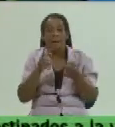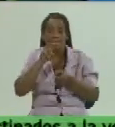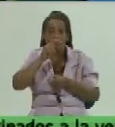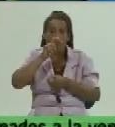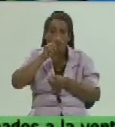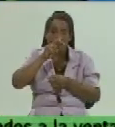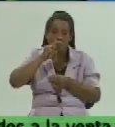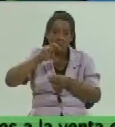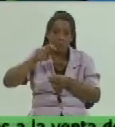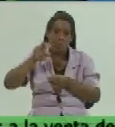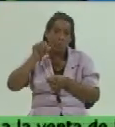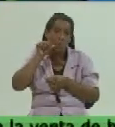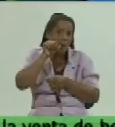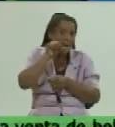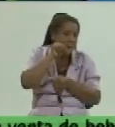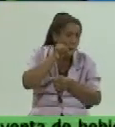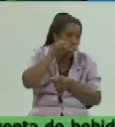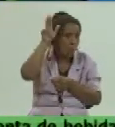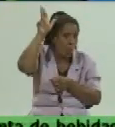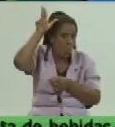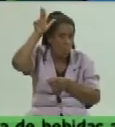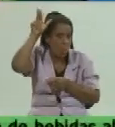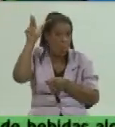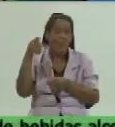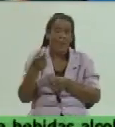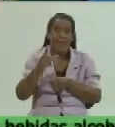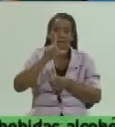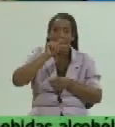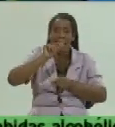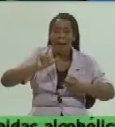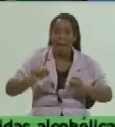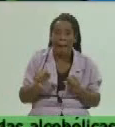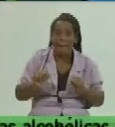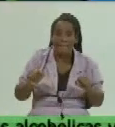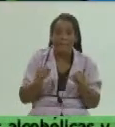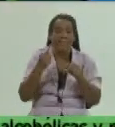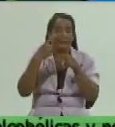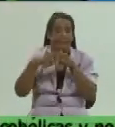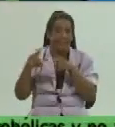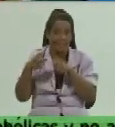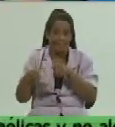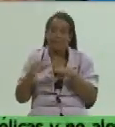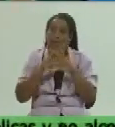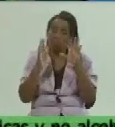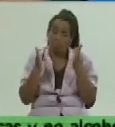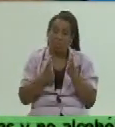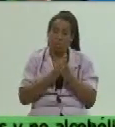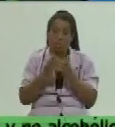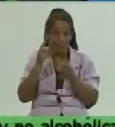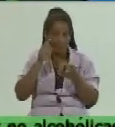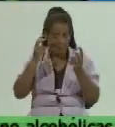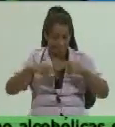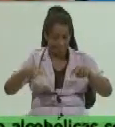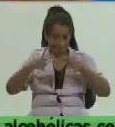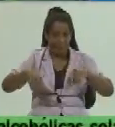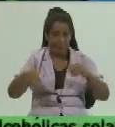producciones que también se producen en los patios y que nosotros estamos en el estudio de las fichas de costo para evaluar los precios